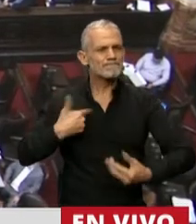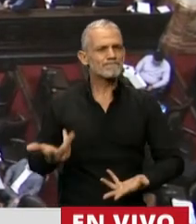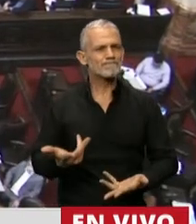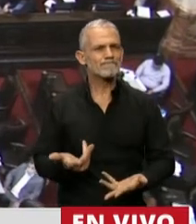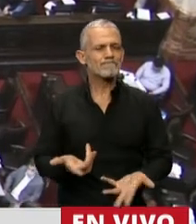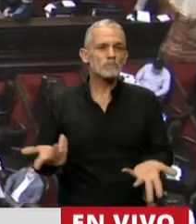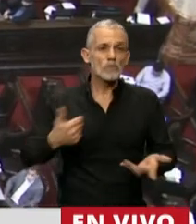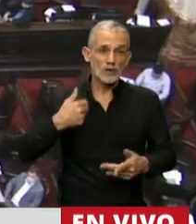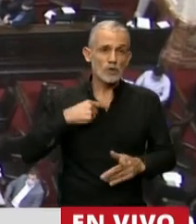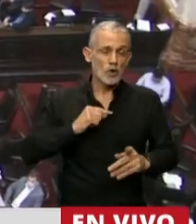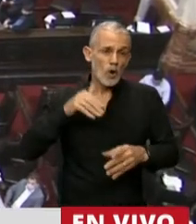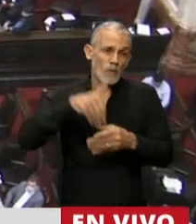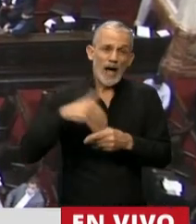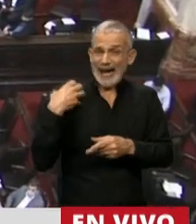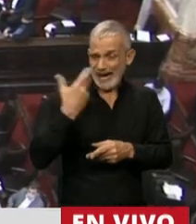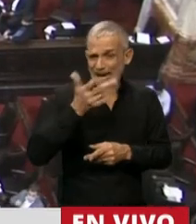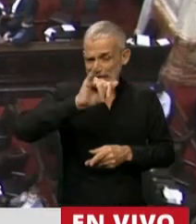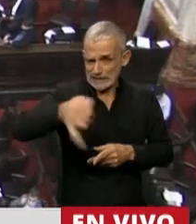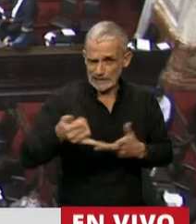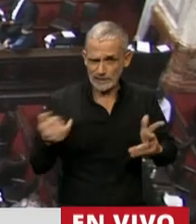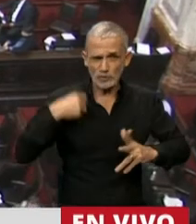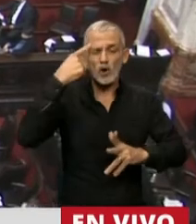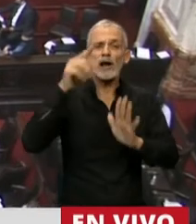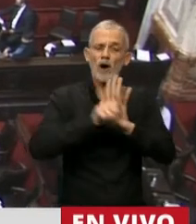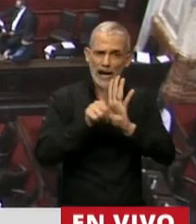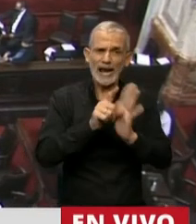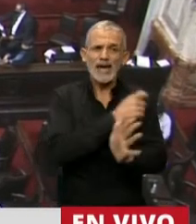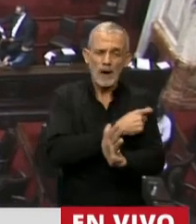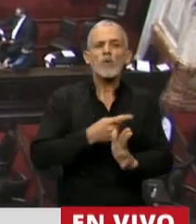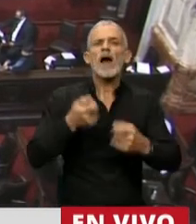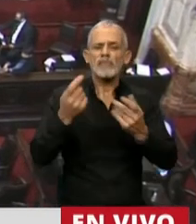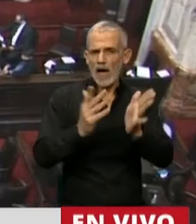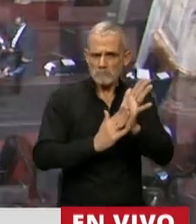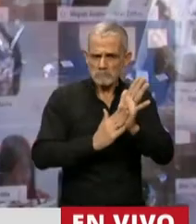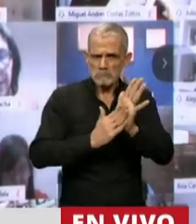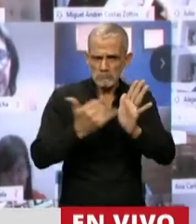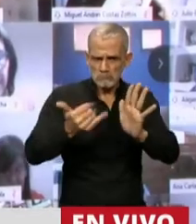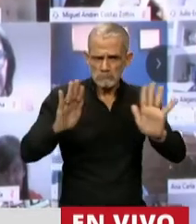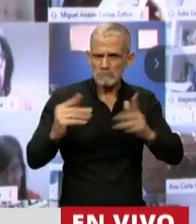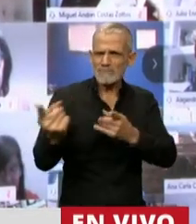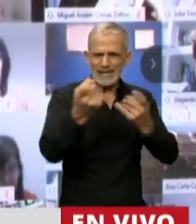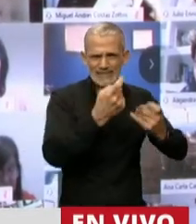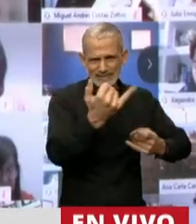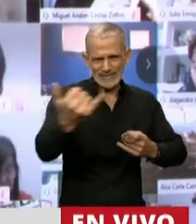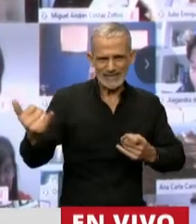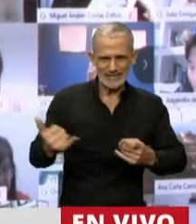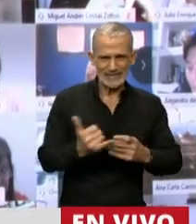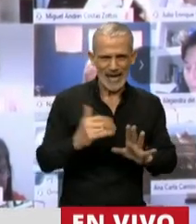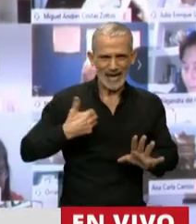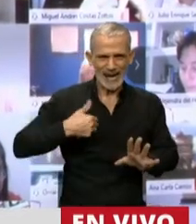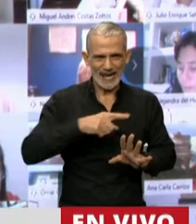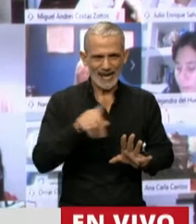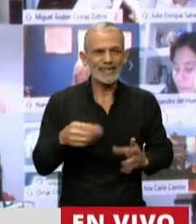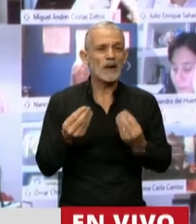Presidente, voy a acompañar en general la ley, porque creo que la ley garantiza las necesidades que tiene hoy